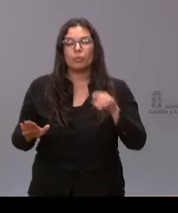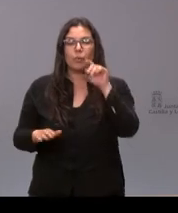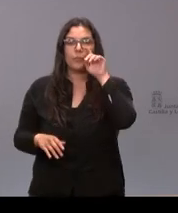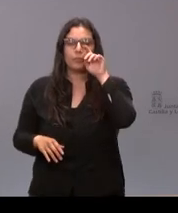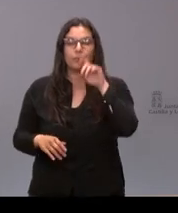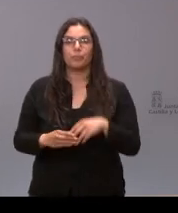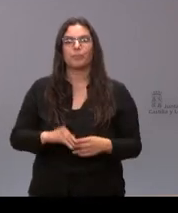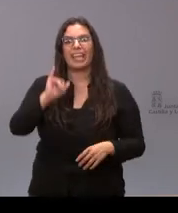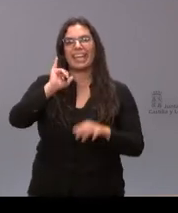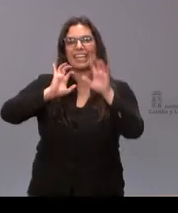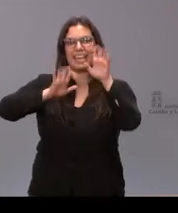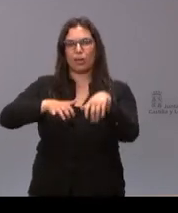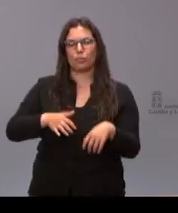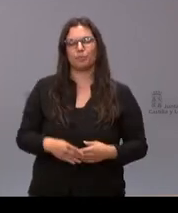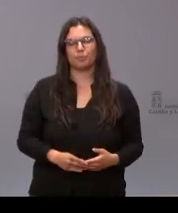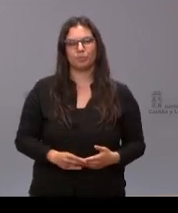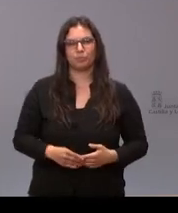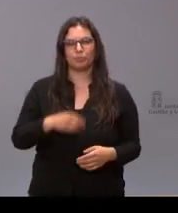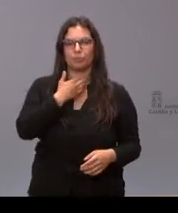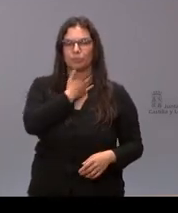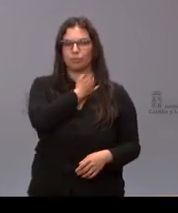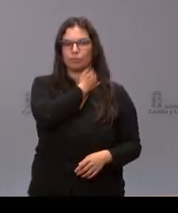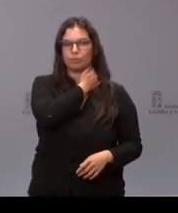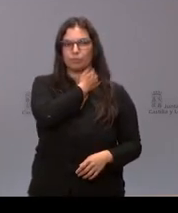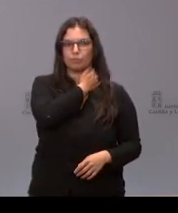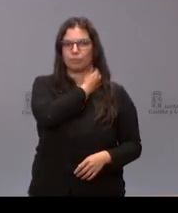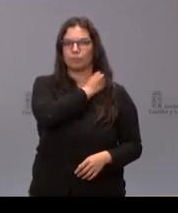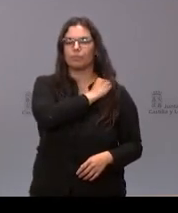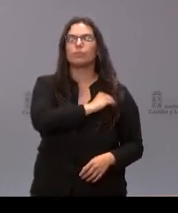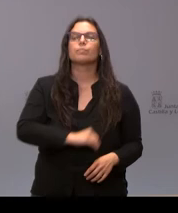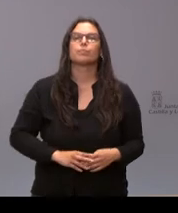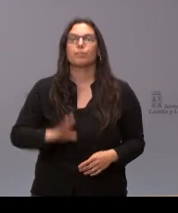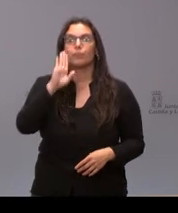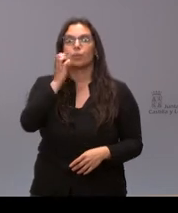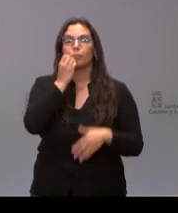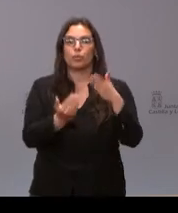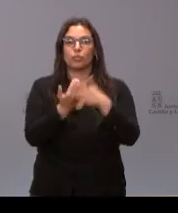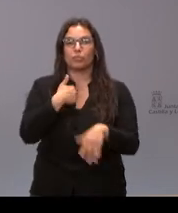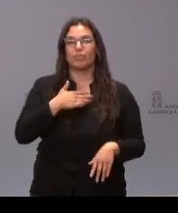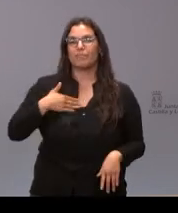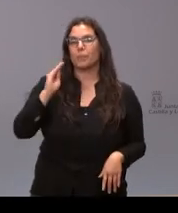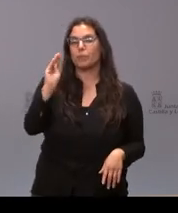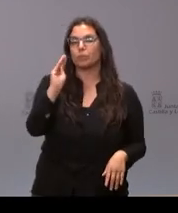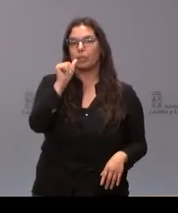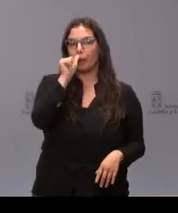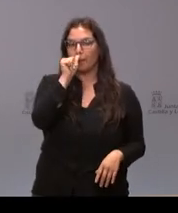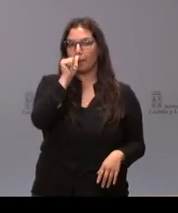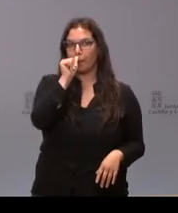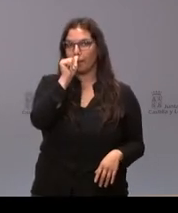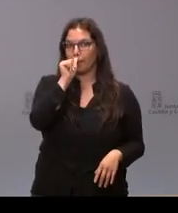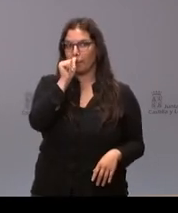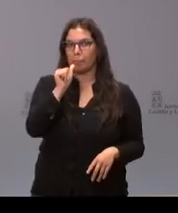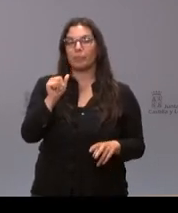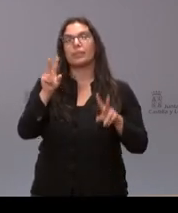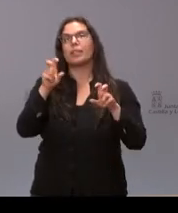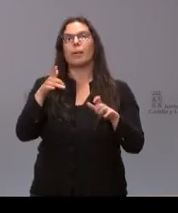Lombas de León cuando quieras adelante Sara Hola buenos días yo quería preguntar sobre el incremento de casos de